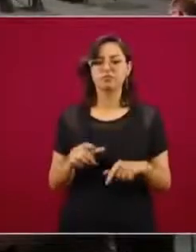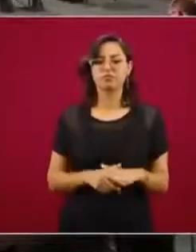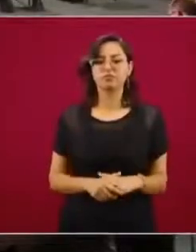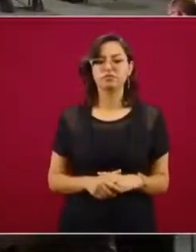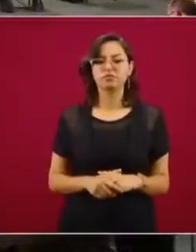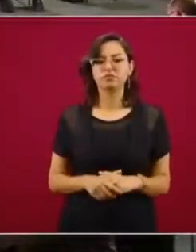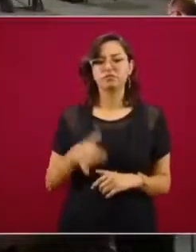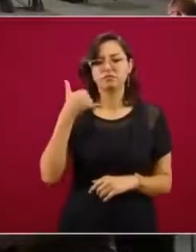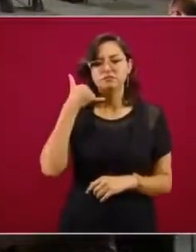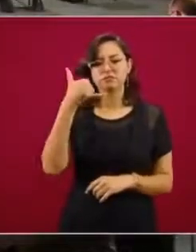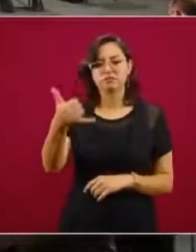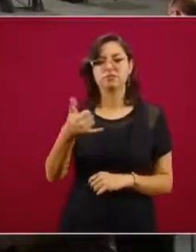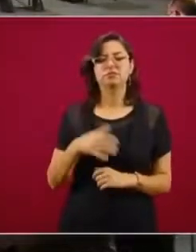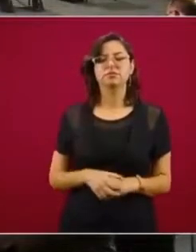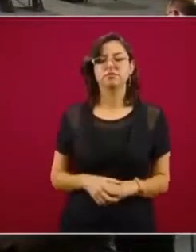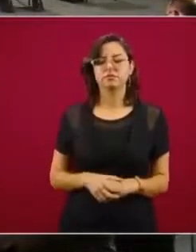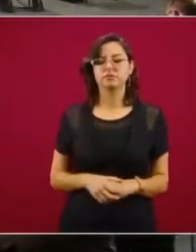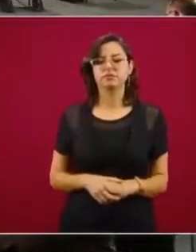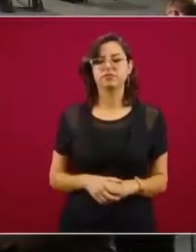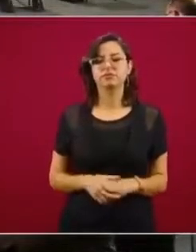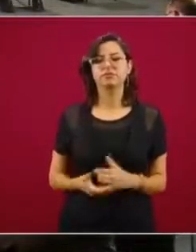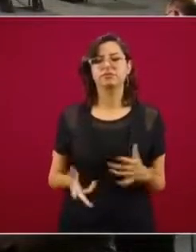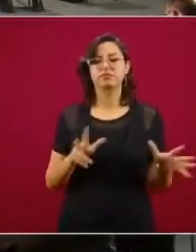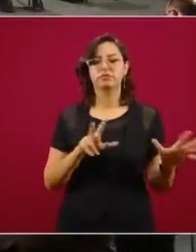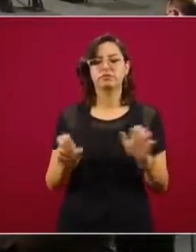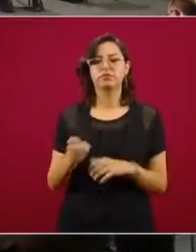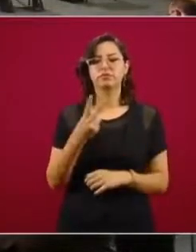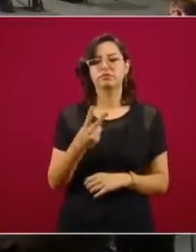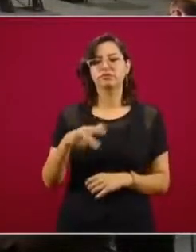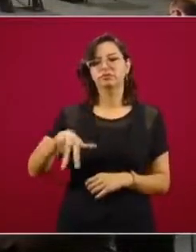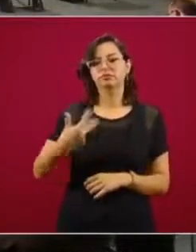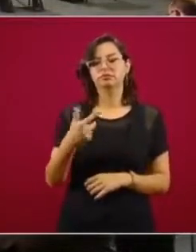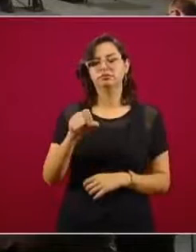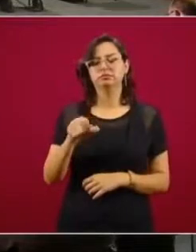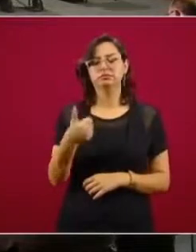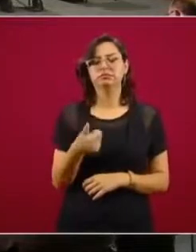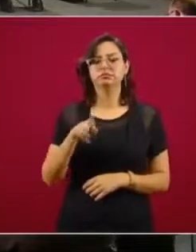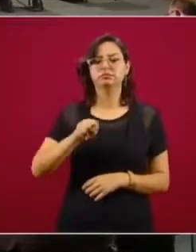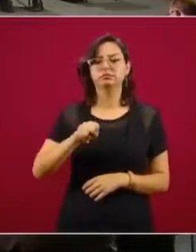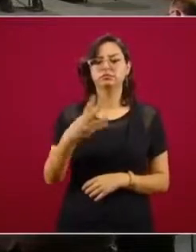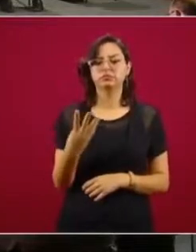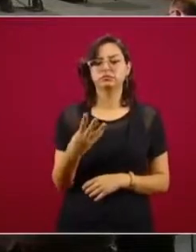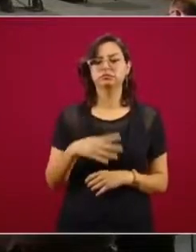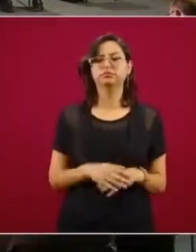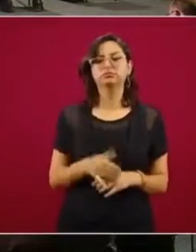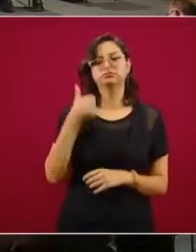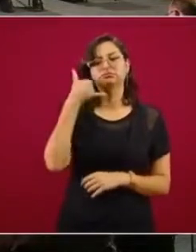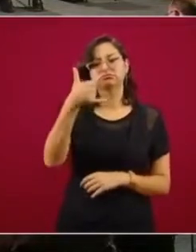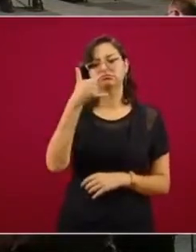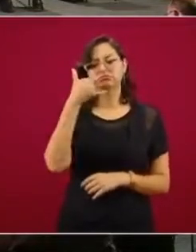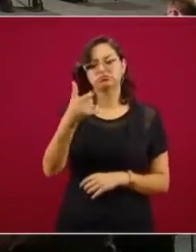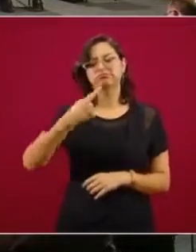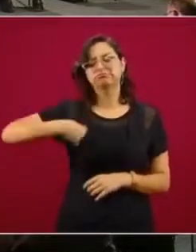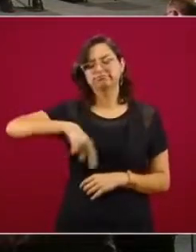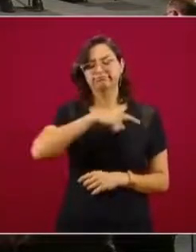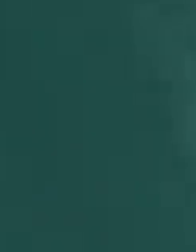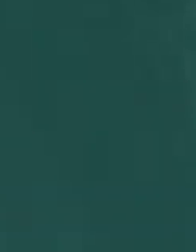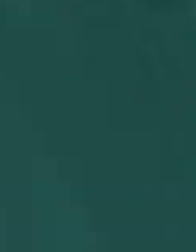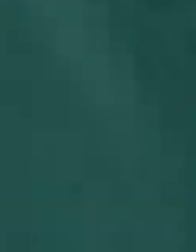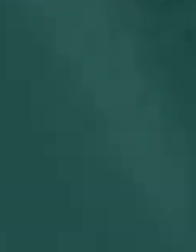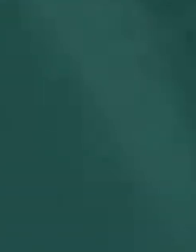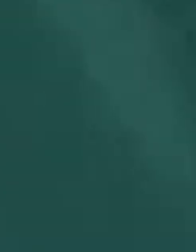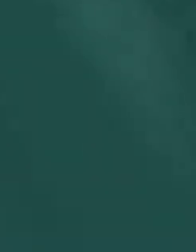nuevamente es 802 13 26 84. Llamen y ahí estamos para servirles.